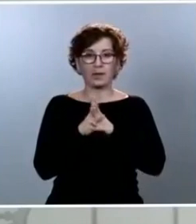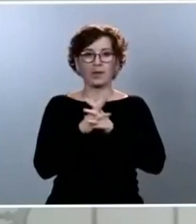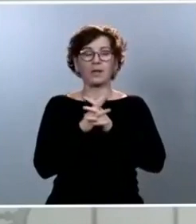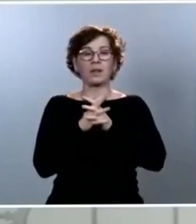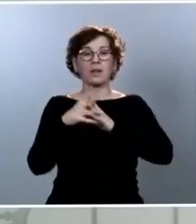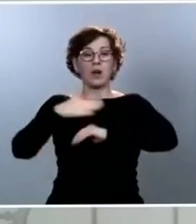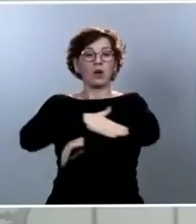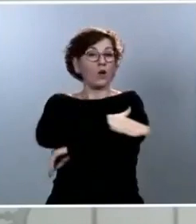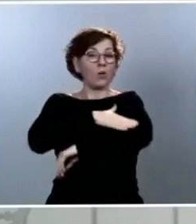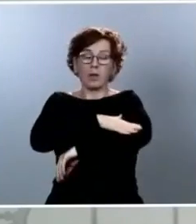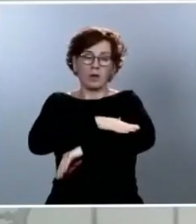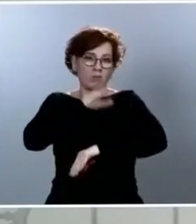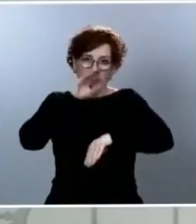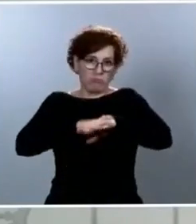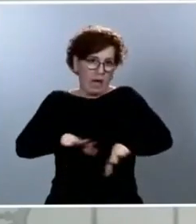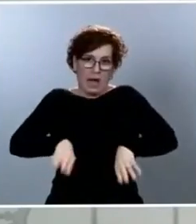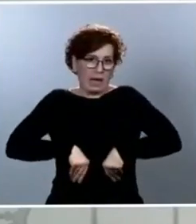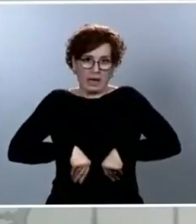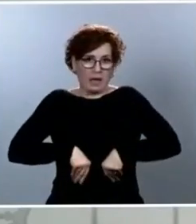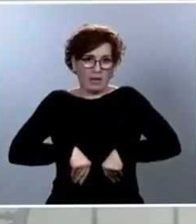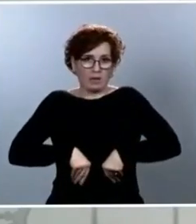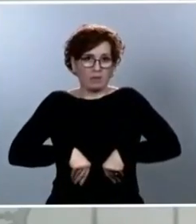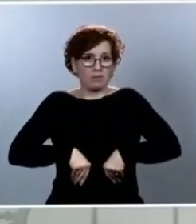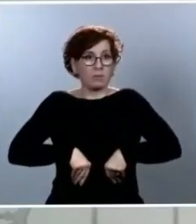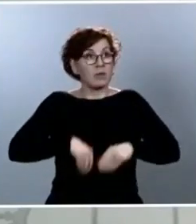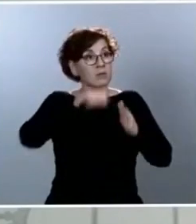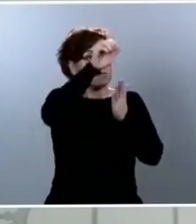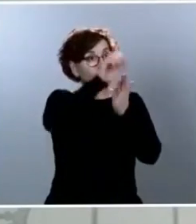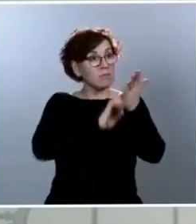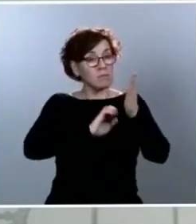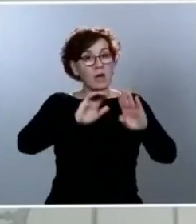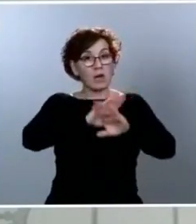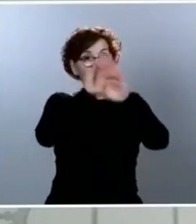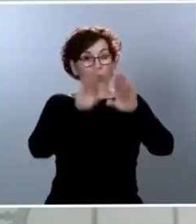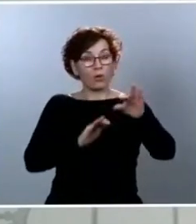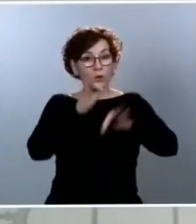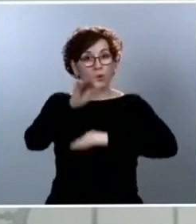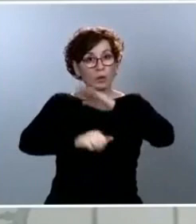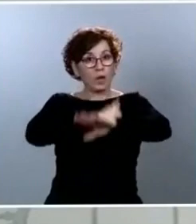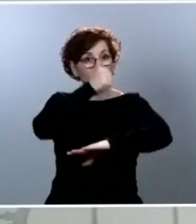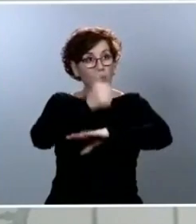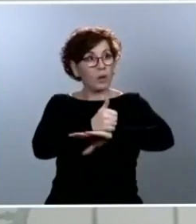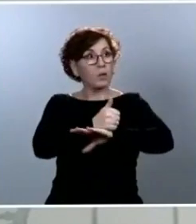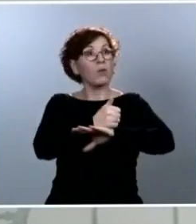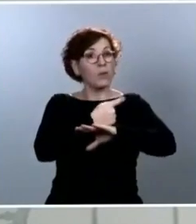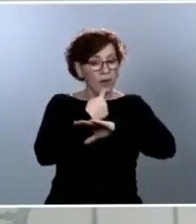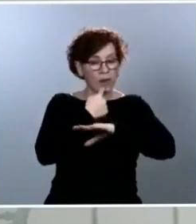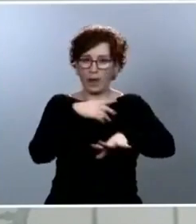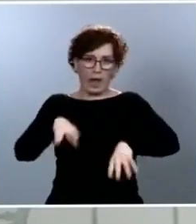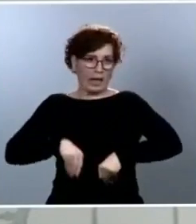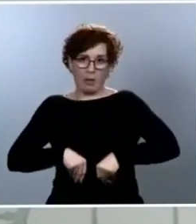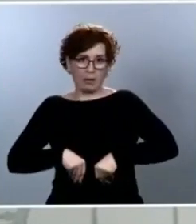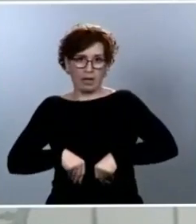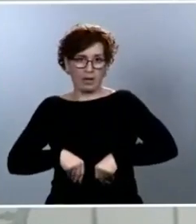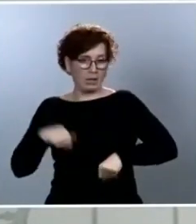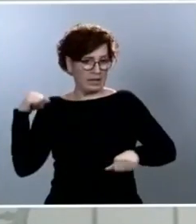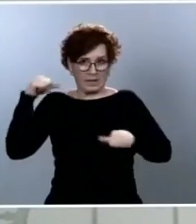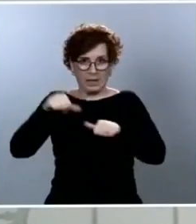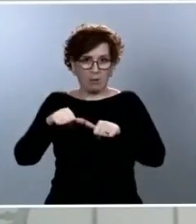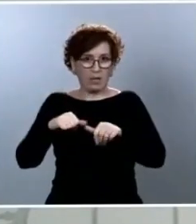como no puede ser de otra manera, las resoluciones del Tribunal Supremo y del Poder Judicial. Esto ha sido así siempre. Cuestión distinta es que, lógicamente,